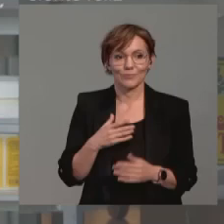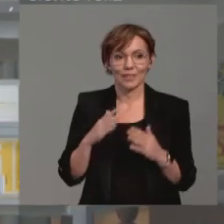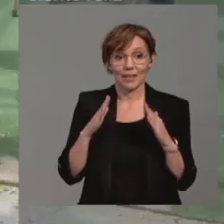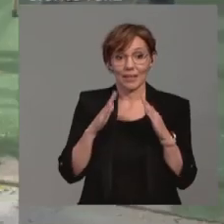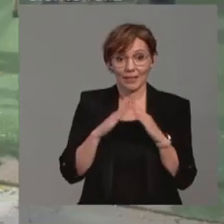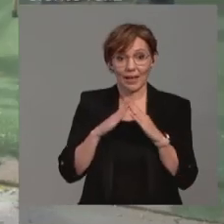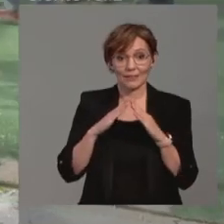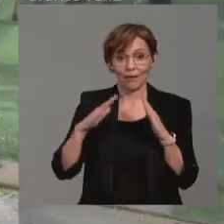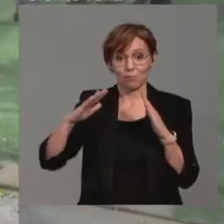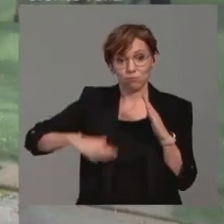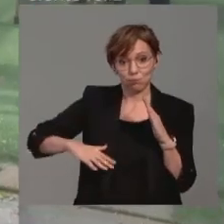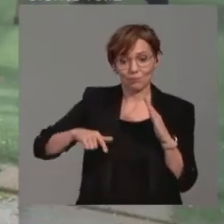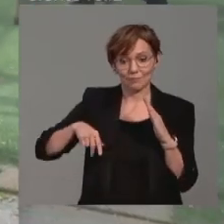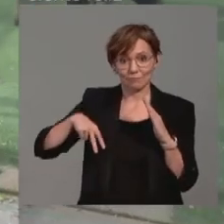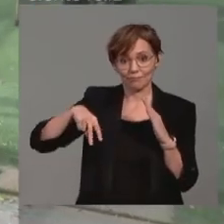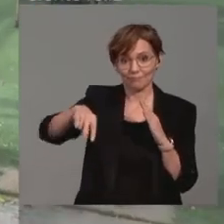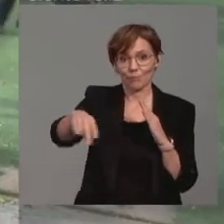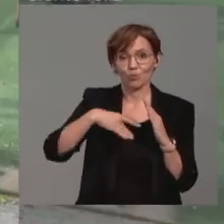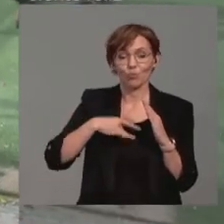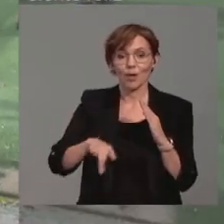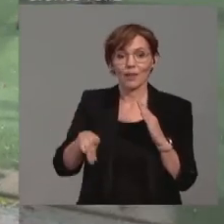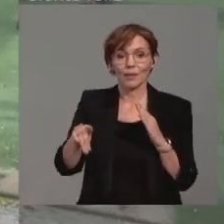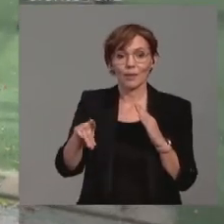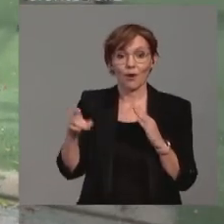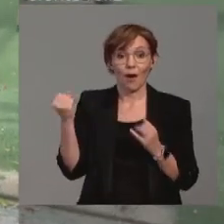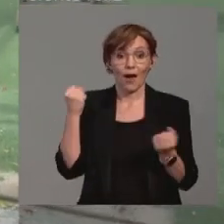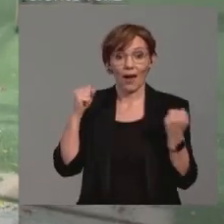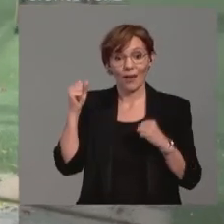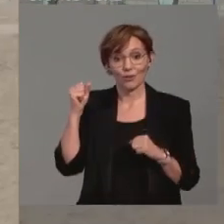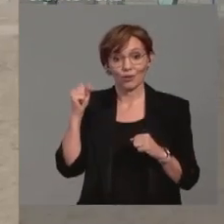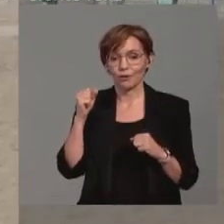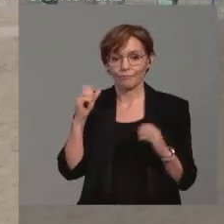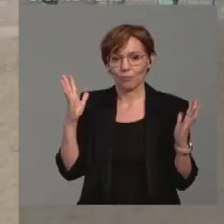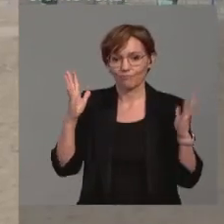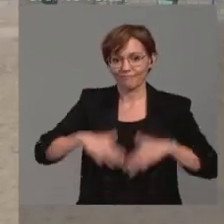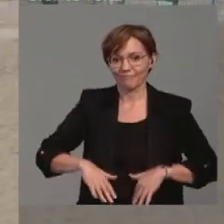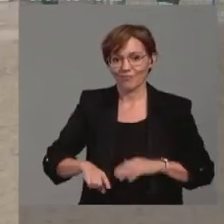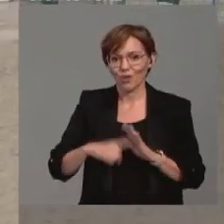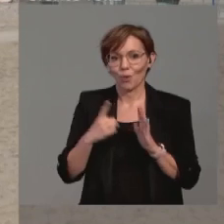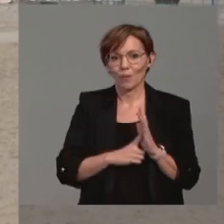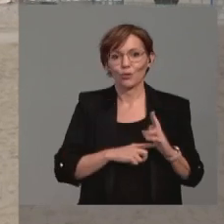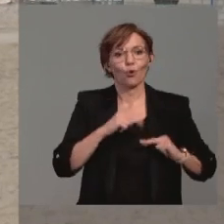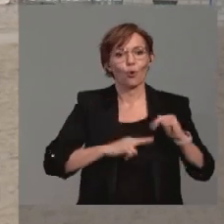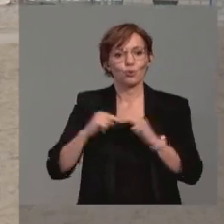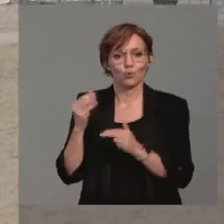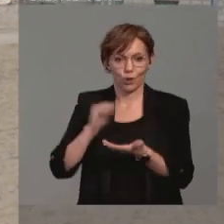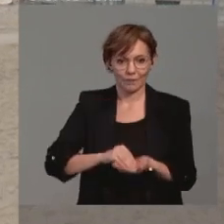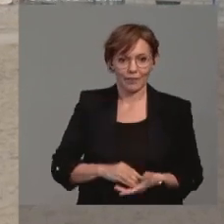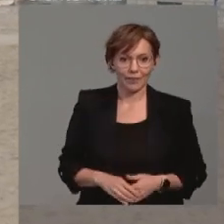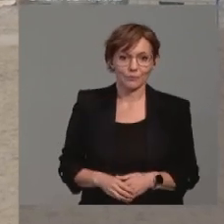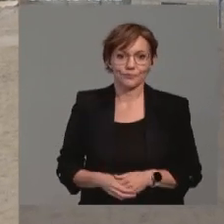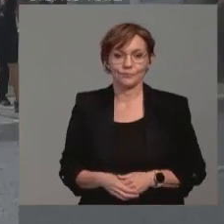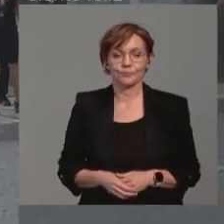se derribó, pero finalmente parece que el actor malagueño ha decidido tirarla por completo y volverla a construir. A mí lo